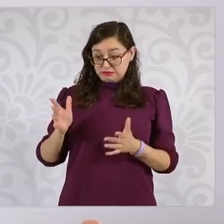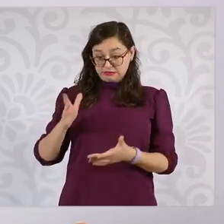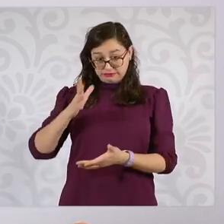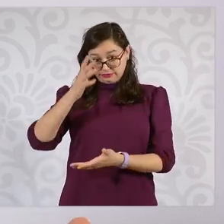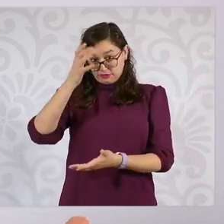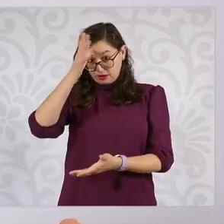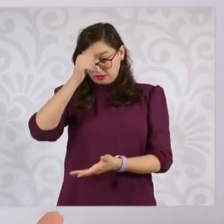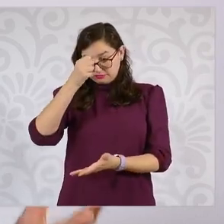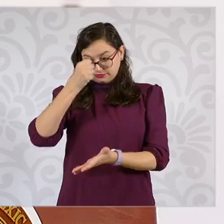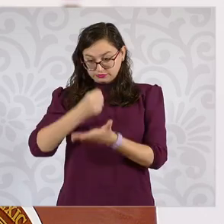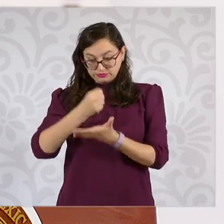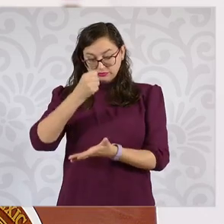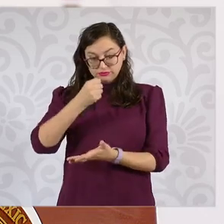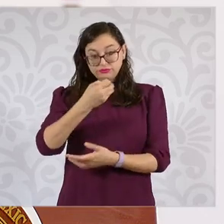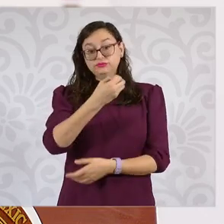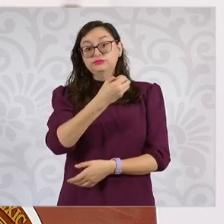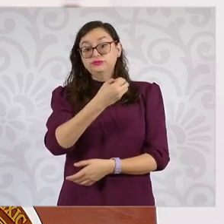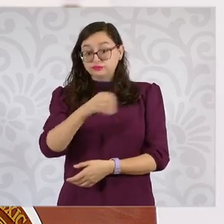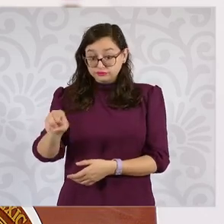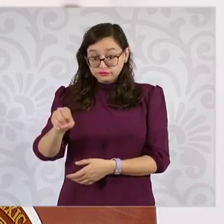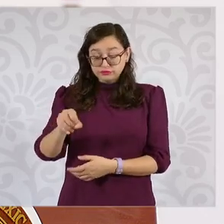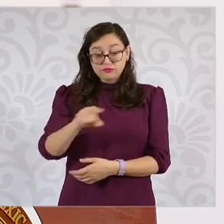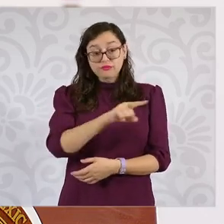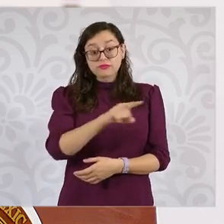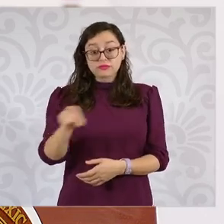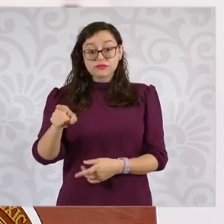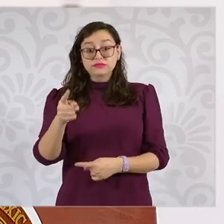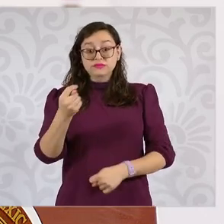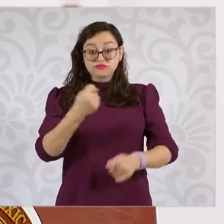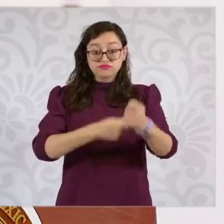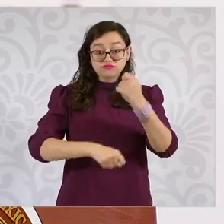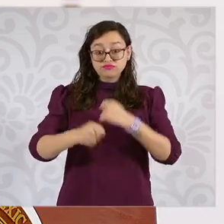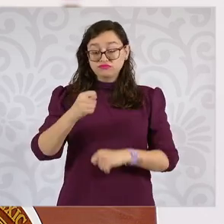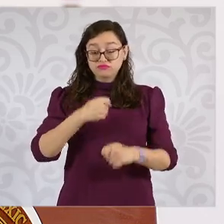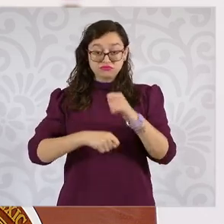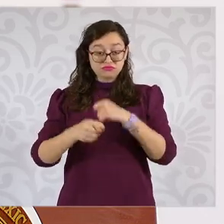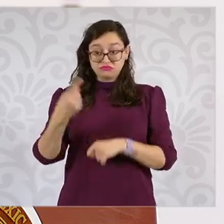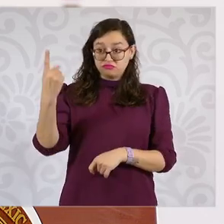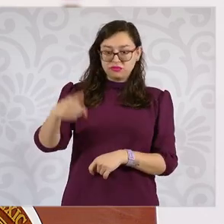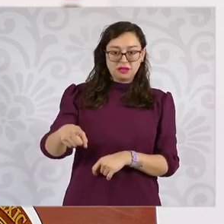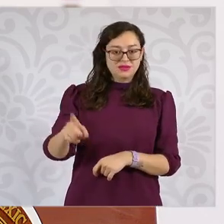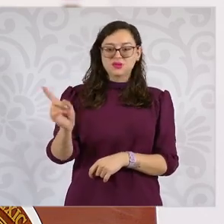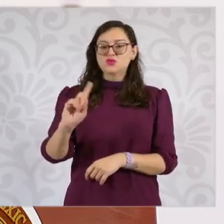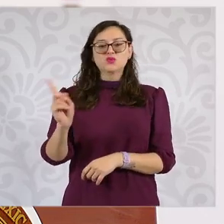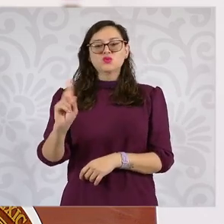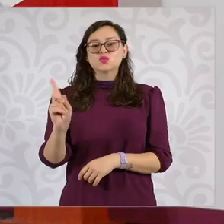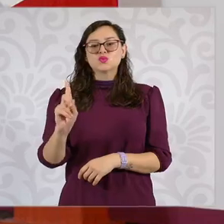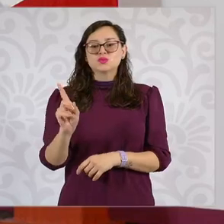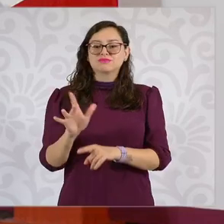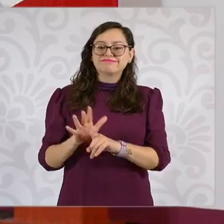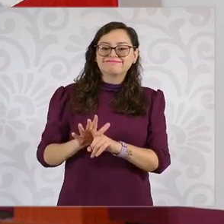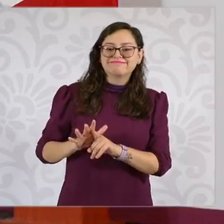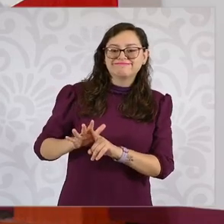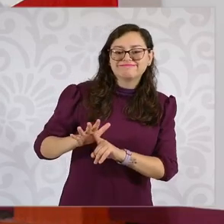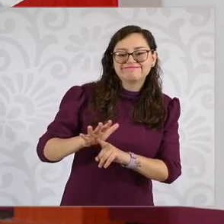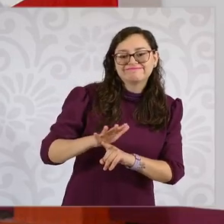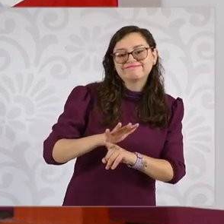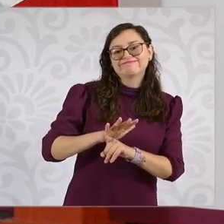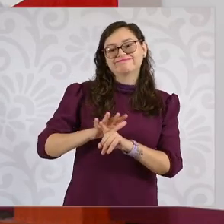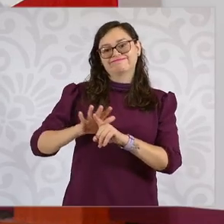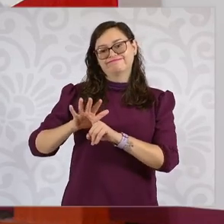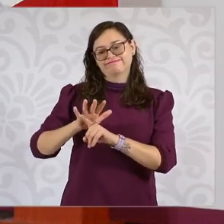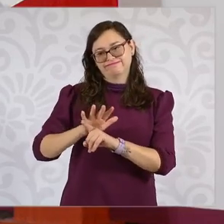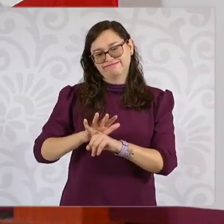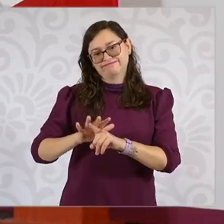encargados de las cooperativas empiecen a actuar a partir de estas disposiciones. Tenemos que ir con ellos, tenemos la obligación como